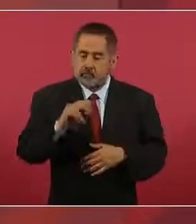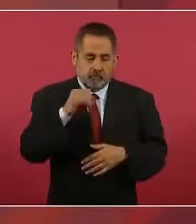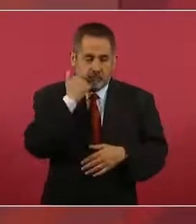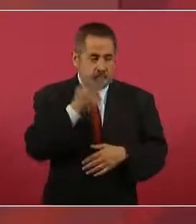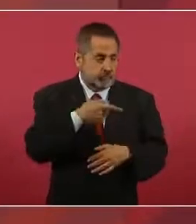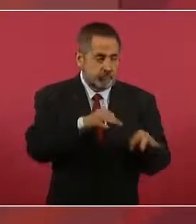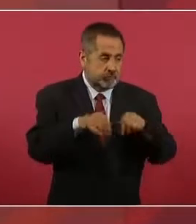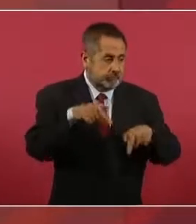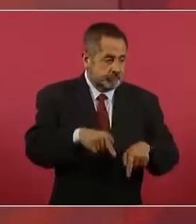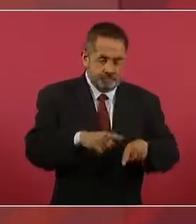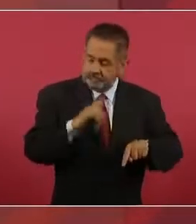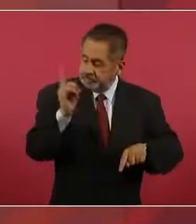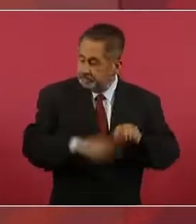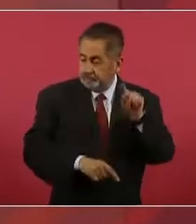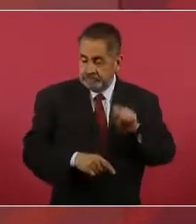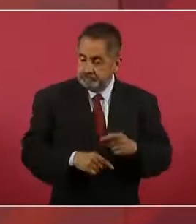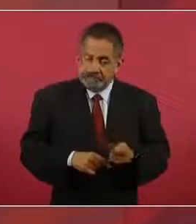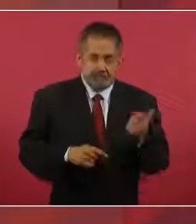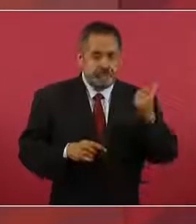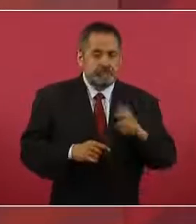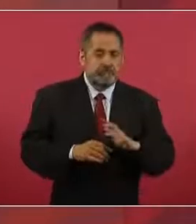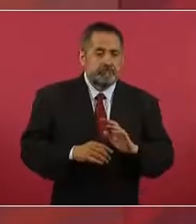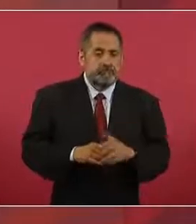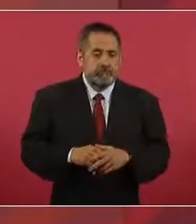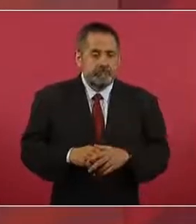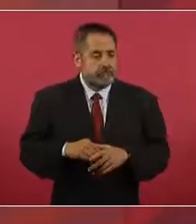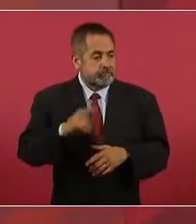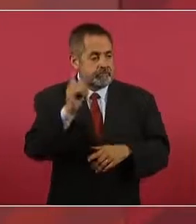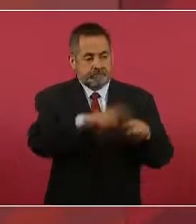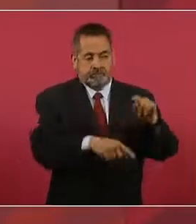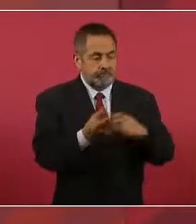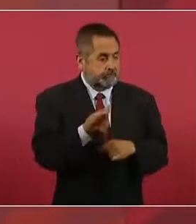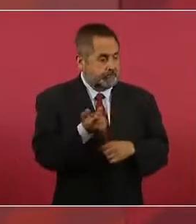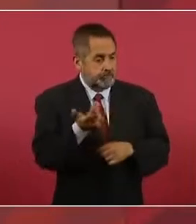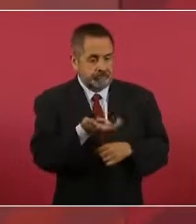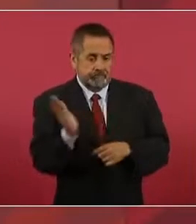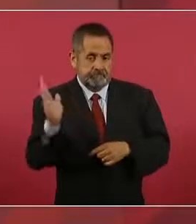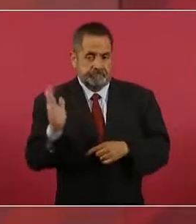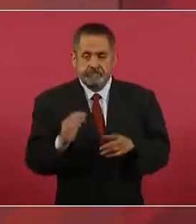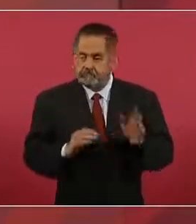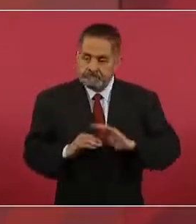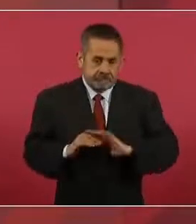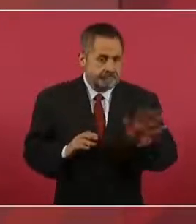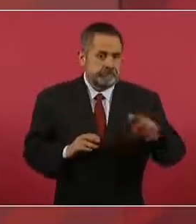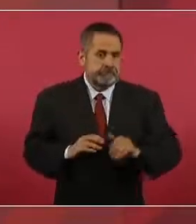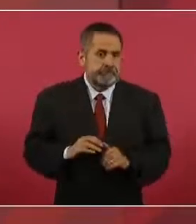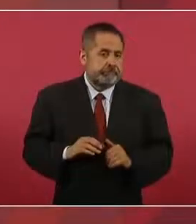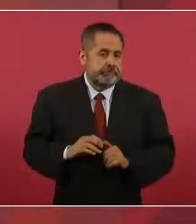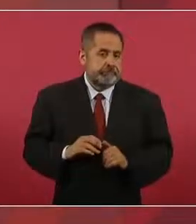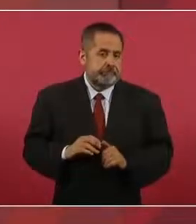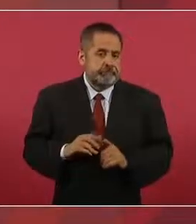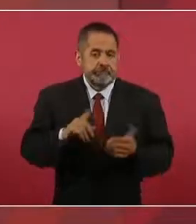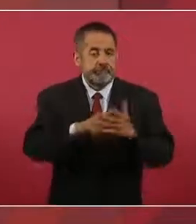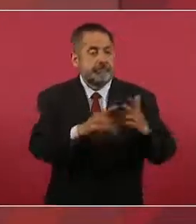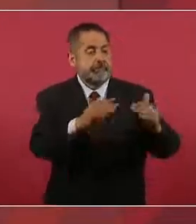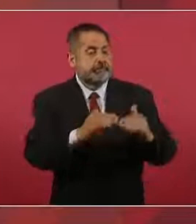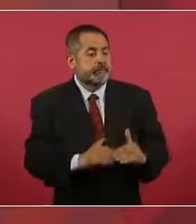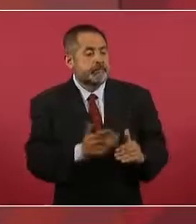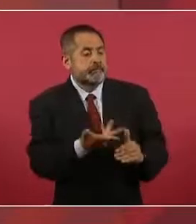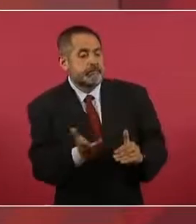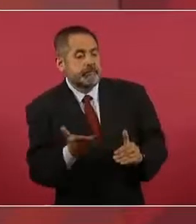y hay que denunciarlo. Y no sólo a los de abajo,